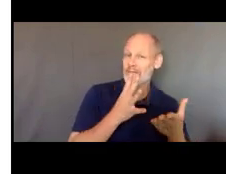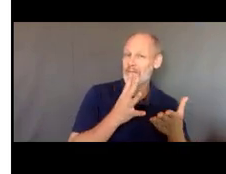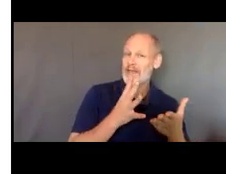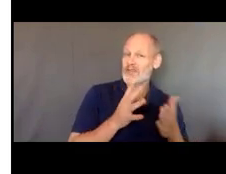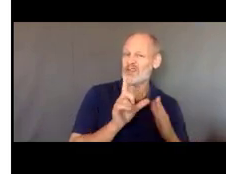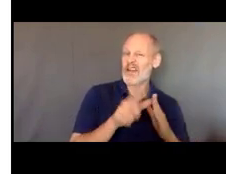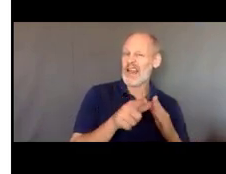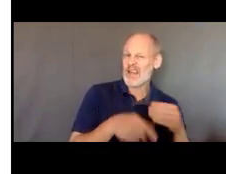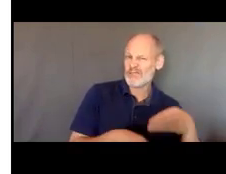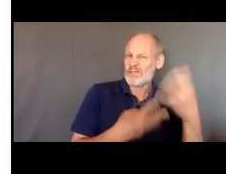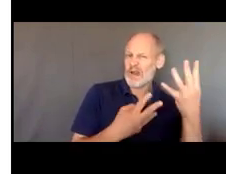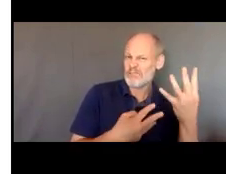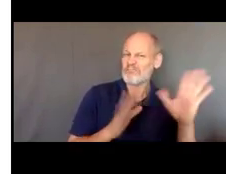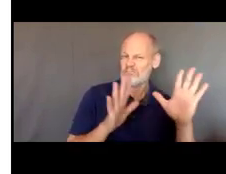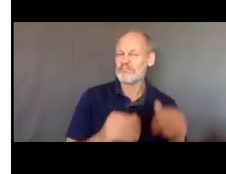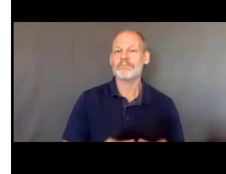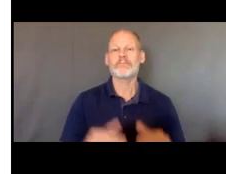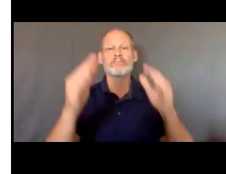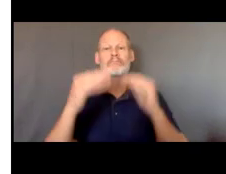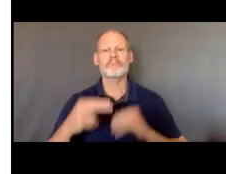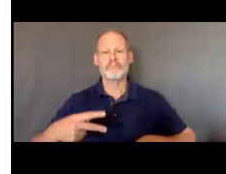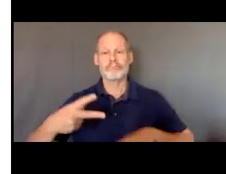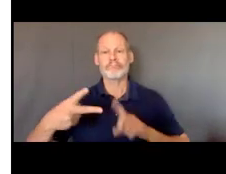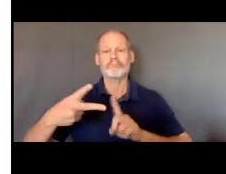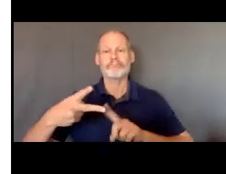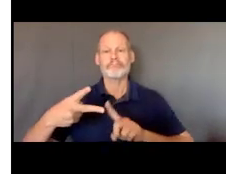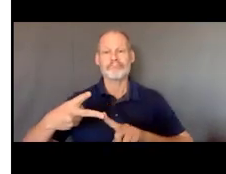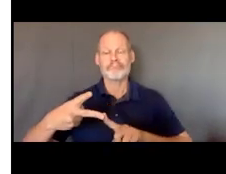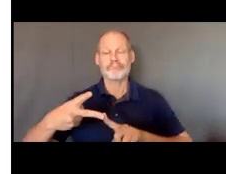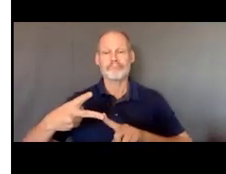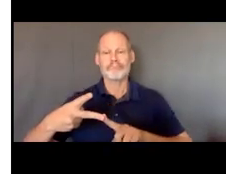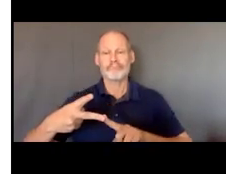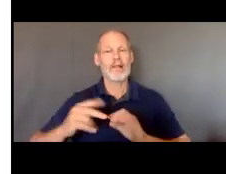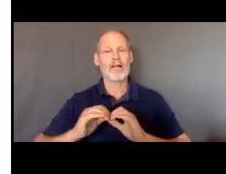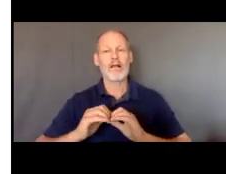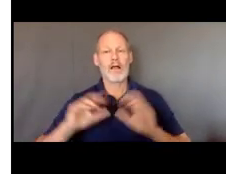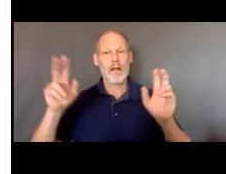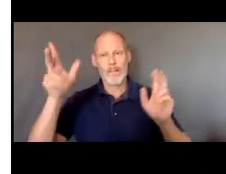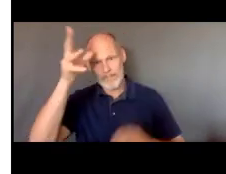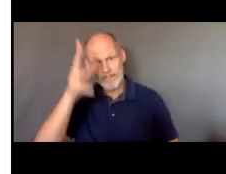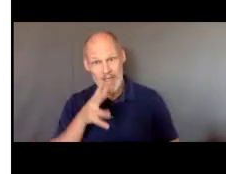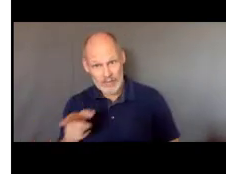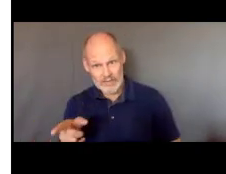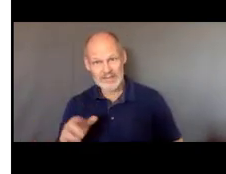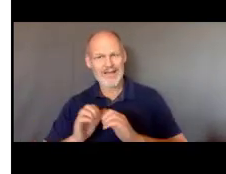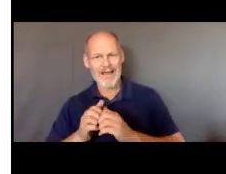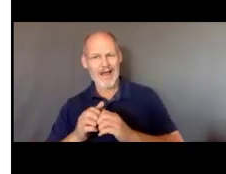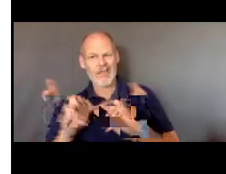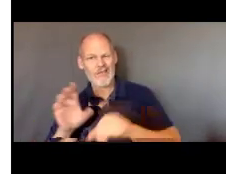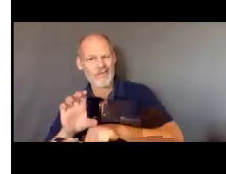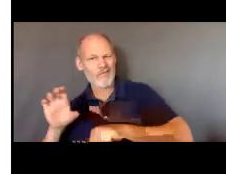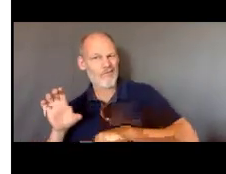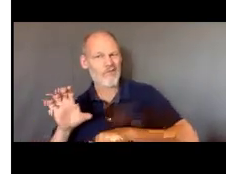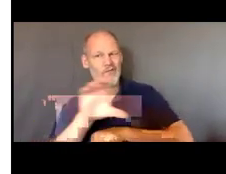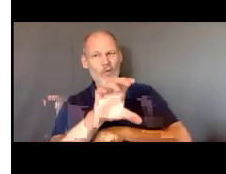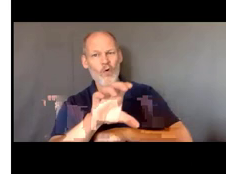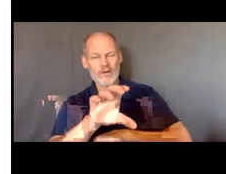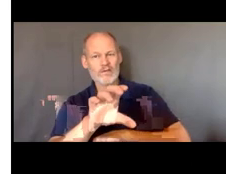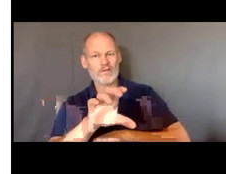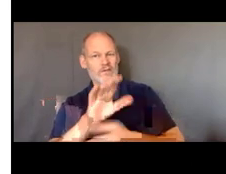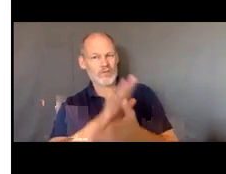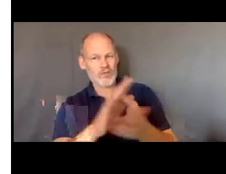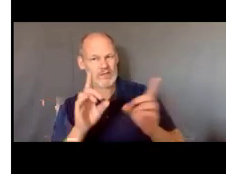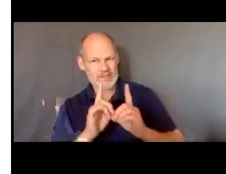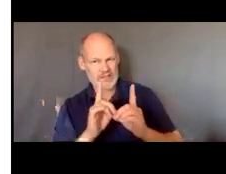muy bien la siguiente pregunta es ¿cómo los papás pueden forzar a los servicios escolares para